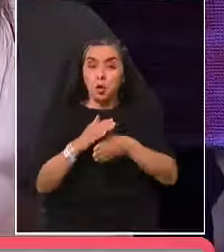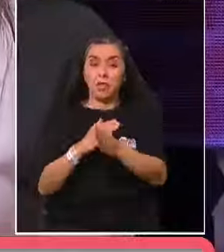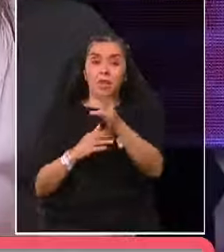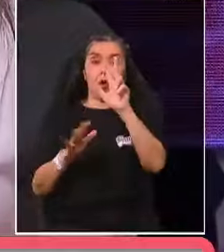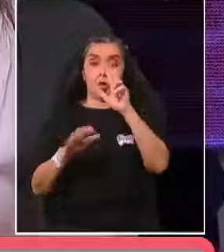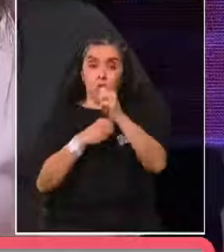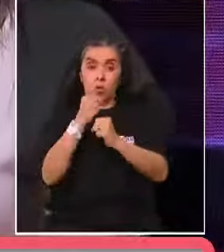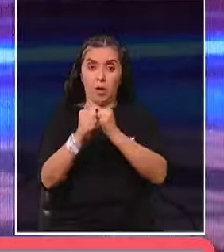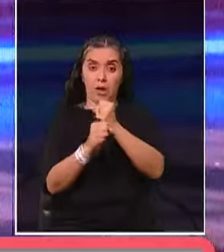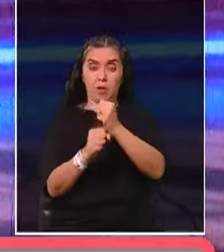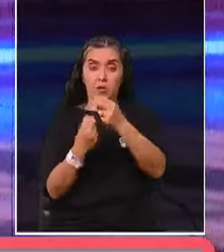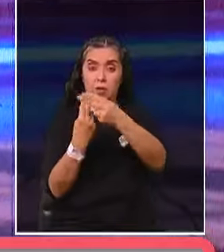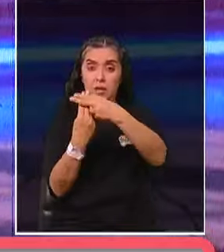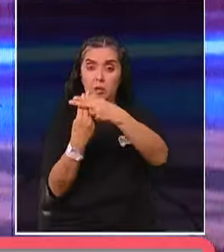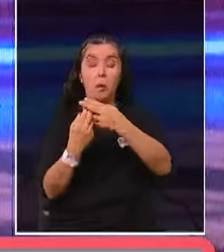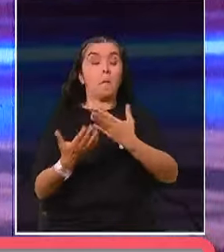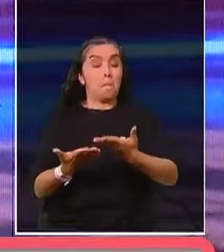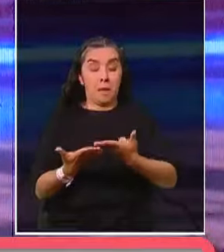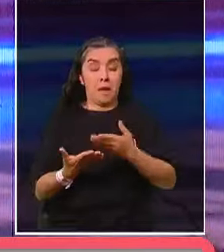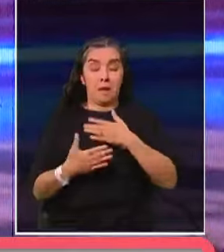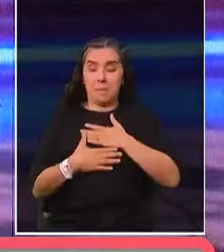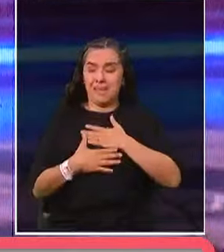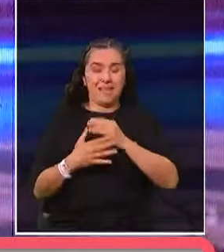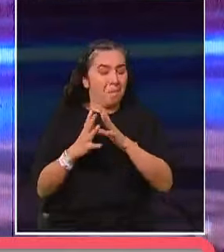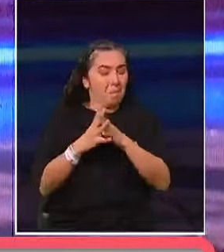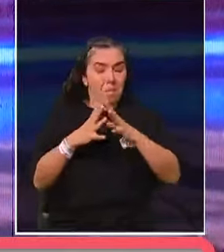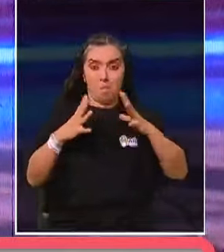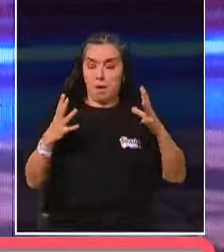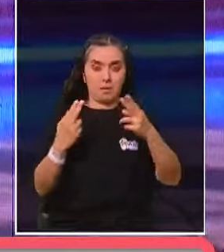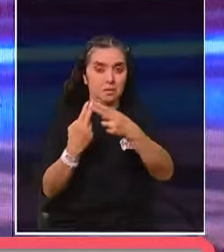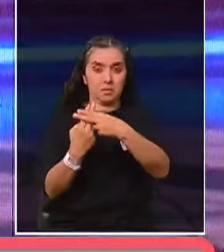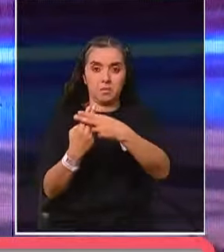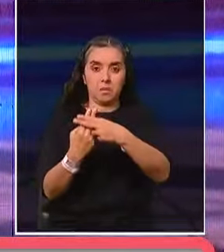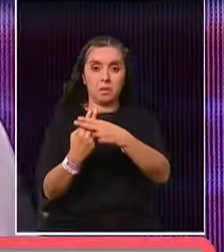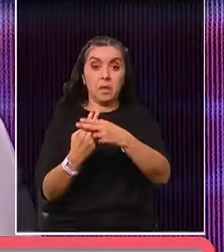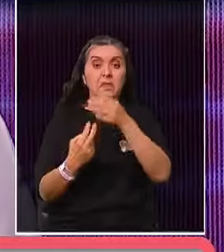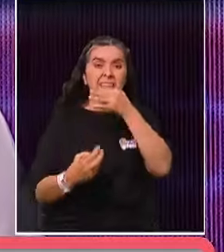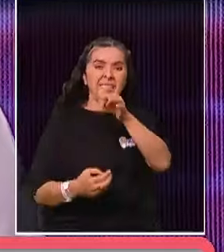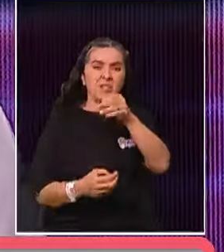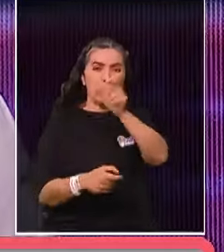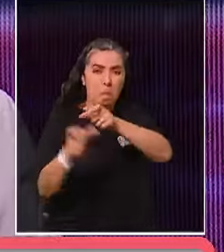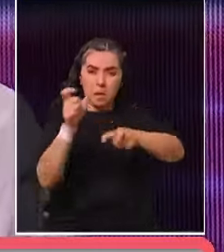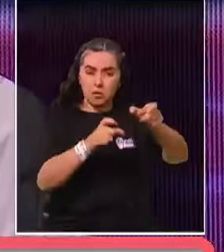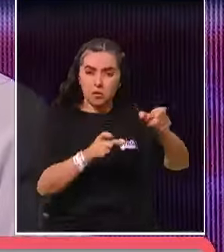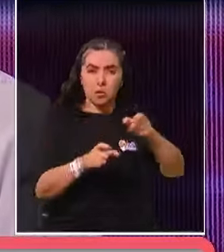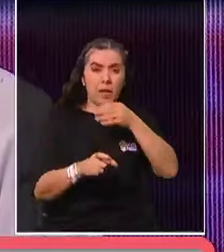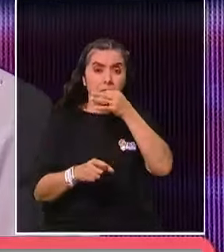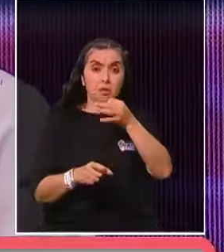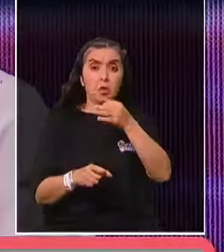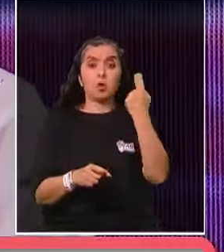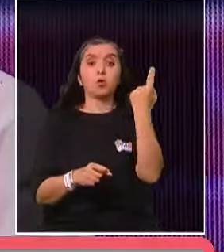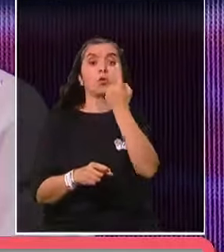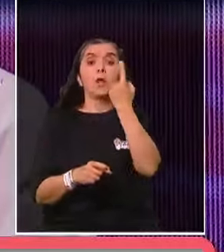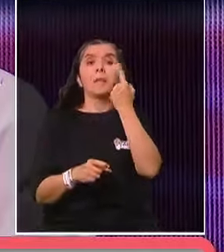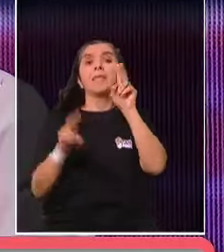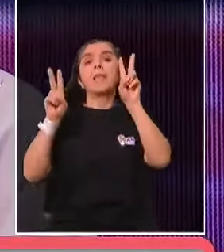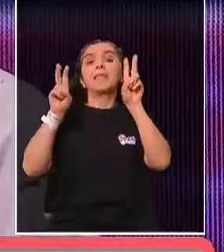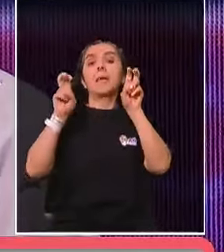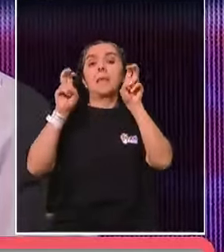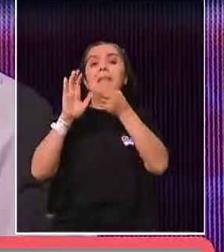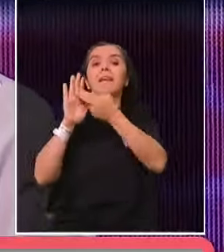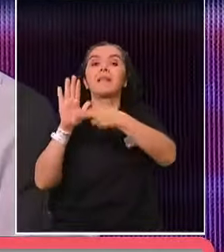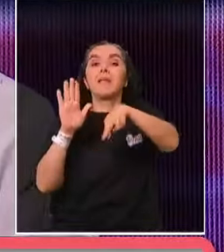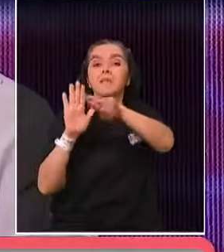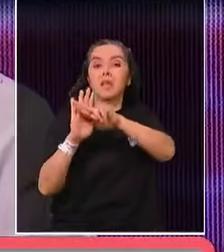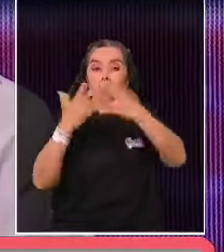los ocho años, y para mí Teletón era lo máximo, porque como bien han dicho varios pacientes acá, no solamente es un tema de rehabilitación